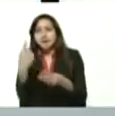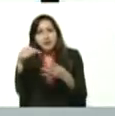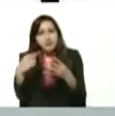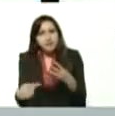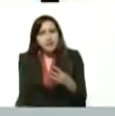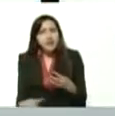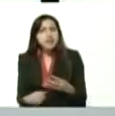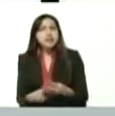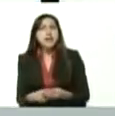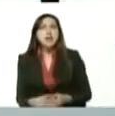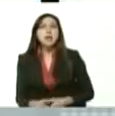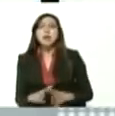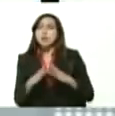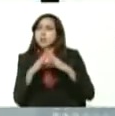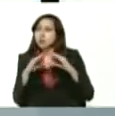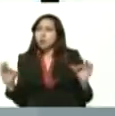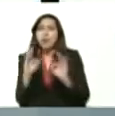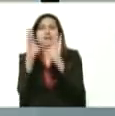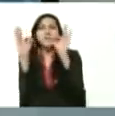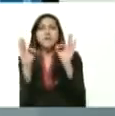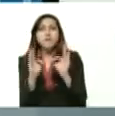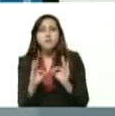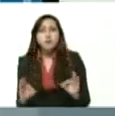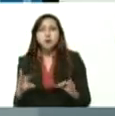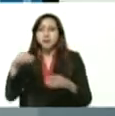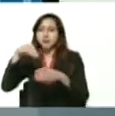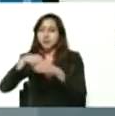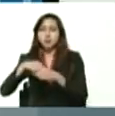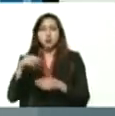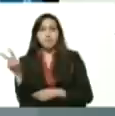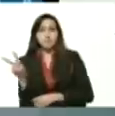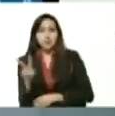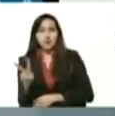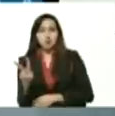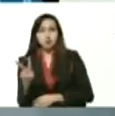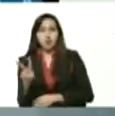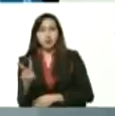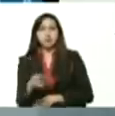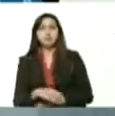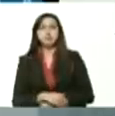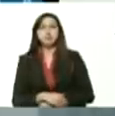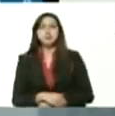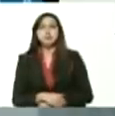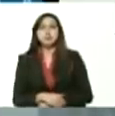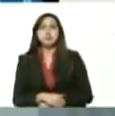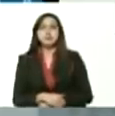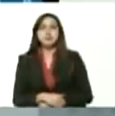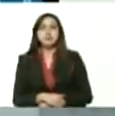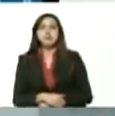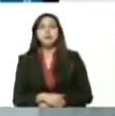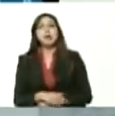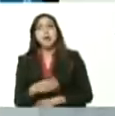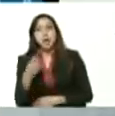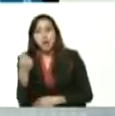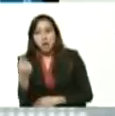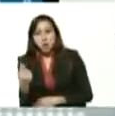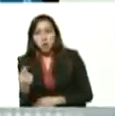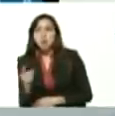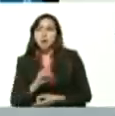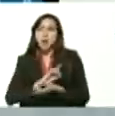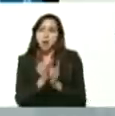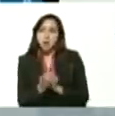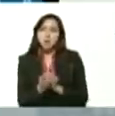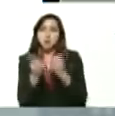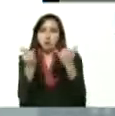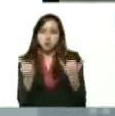de cualquier signo dentro de territorio nacional en Bolívares al cambio del